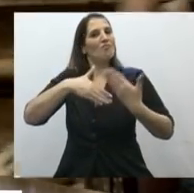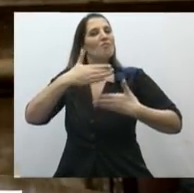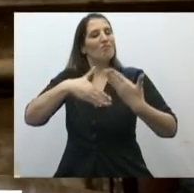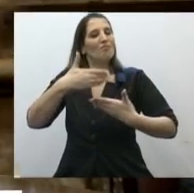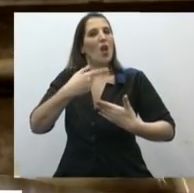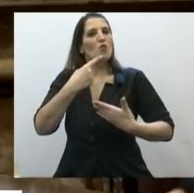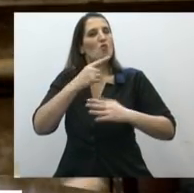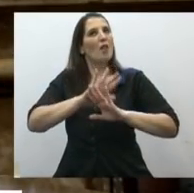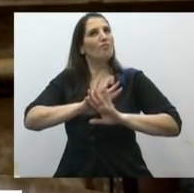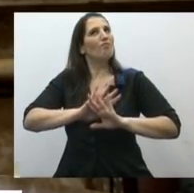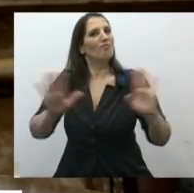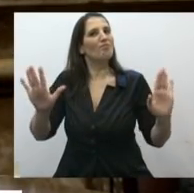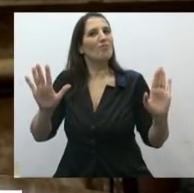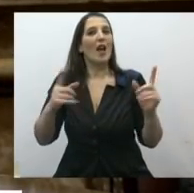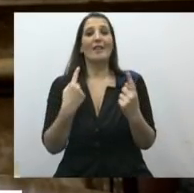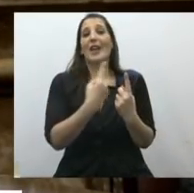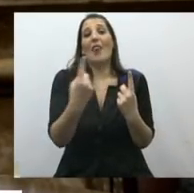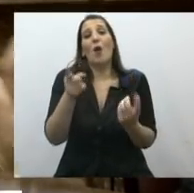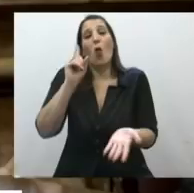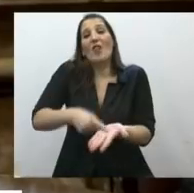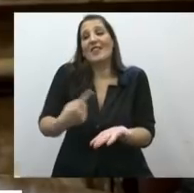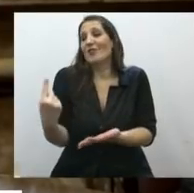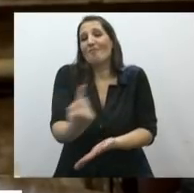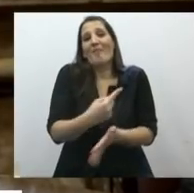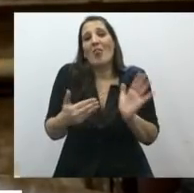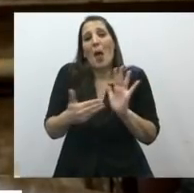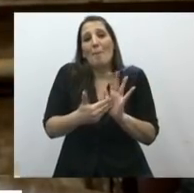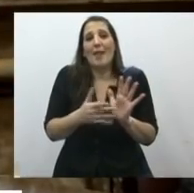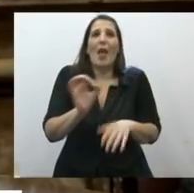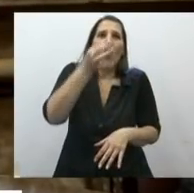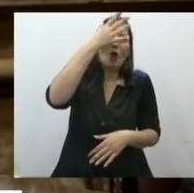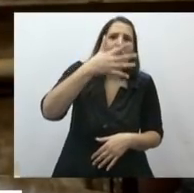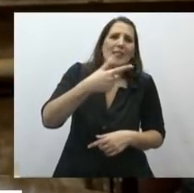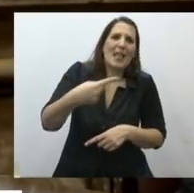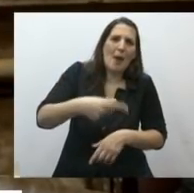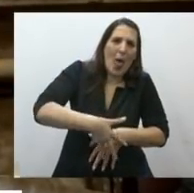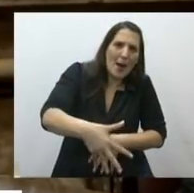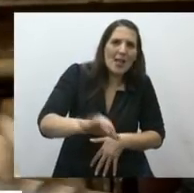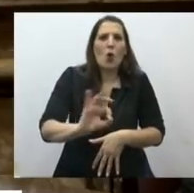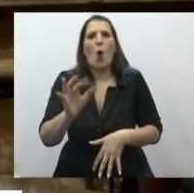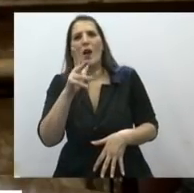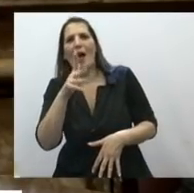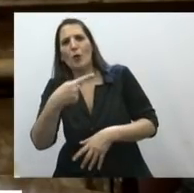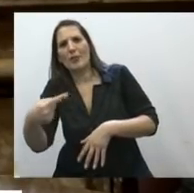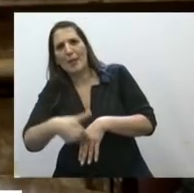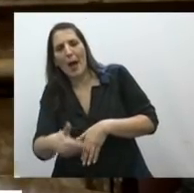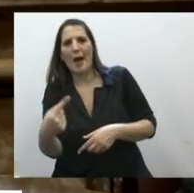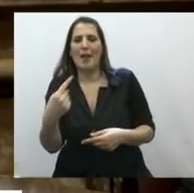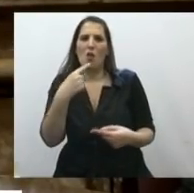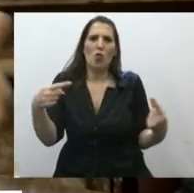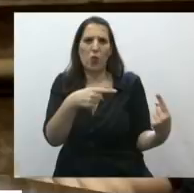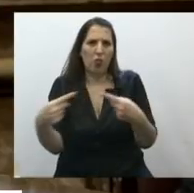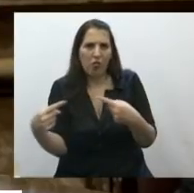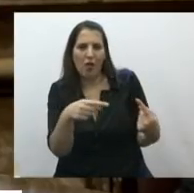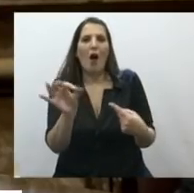quepa su postura en cuanto a por qué las 12 semanas o 14 semanas, en cuanto si hablamos de hambrión o hablamos de